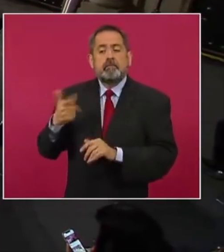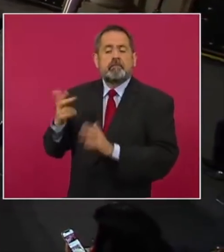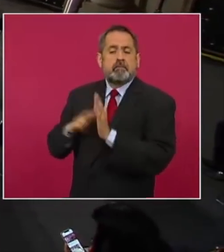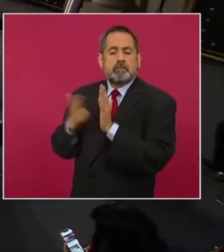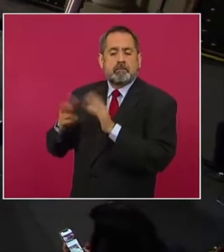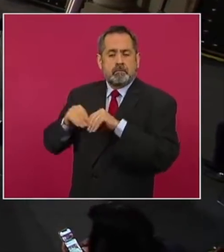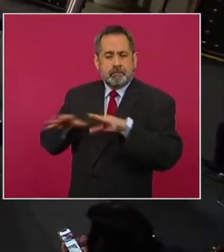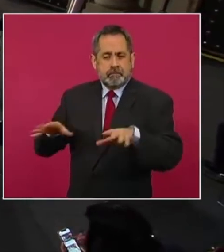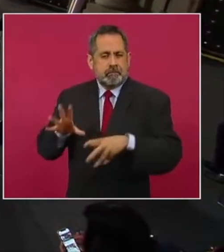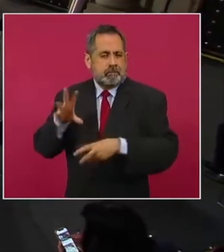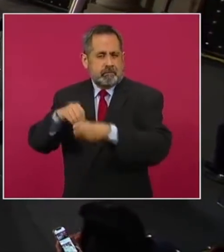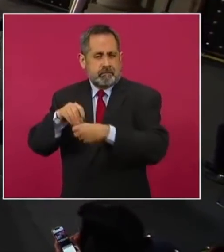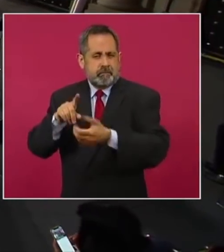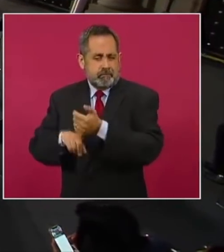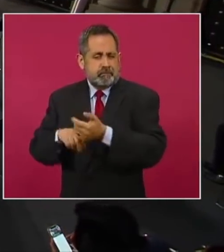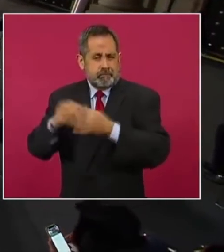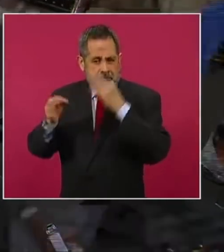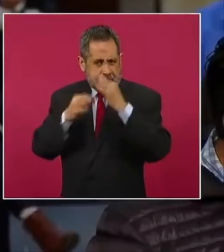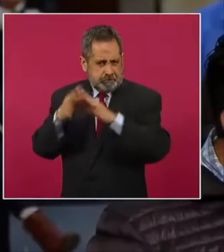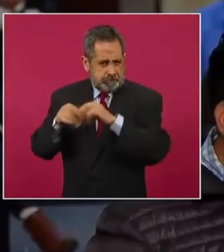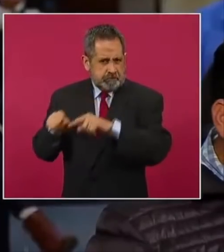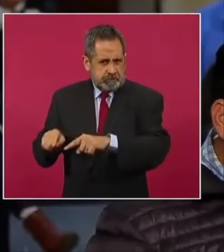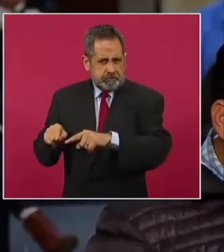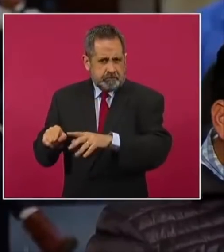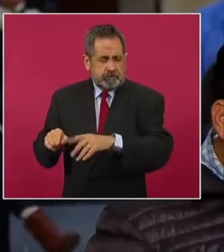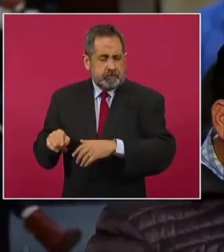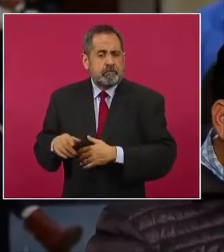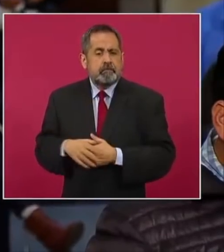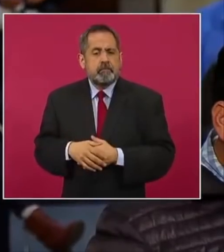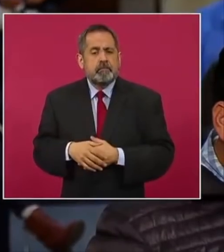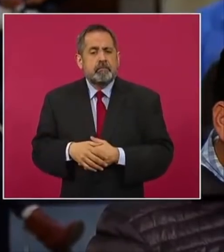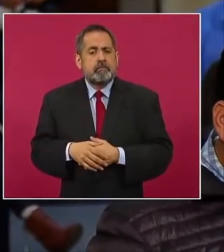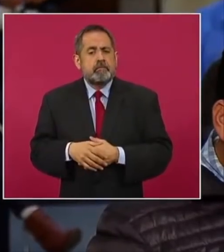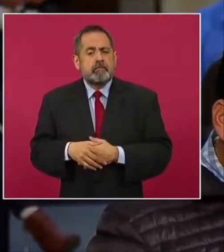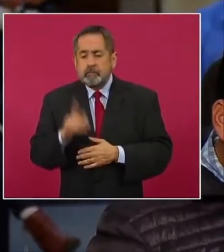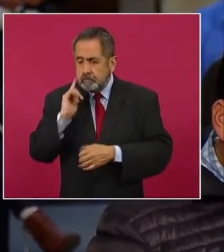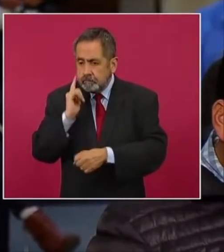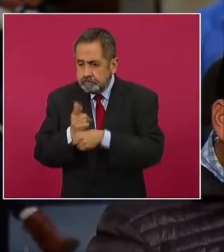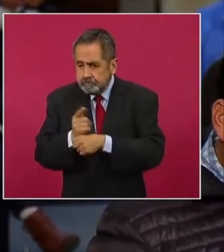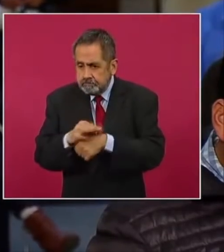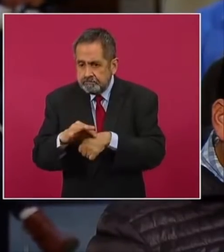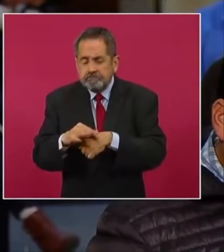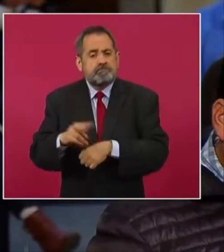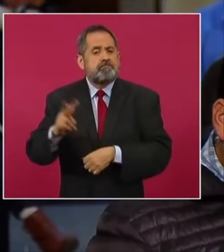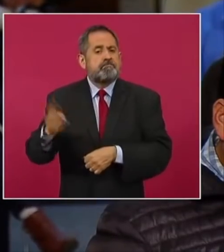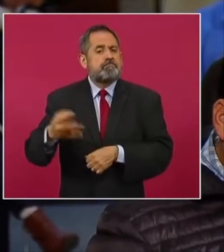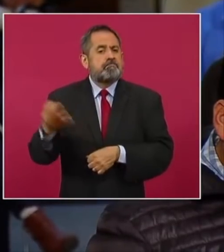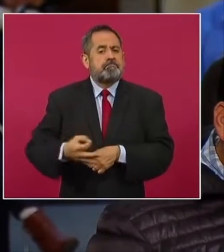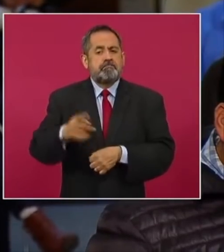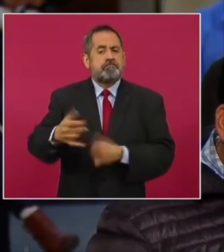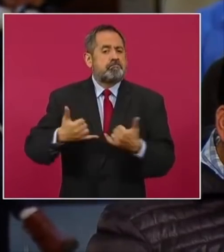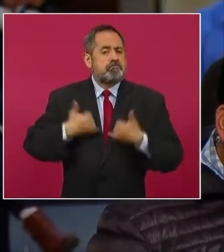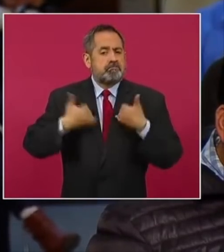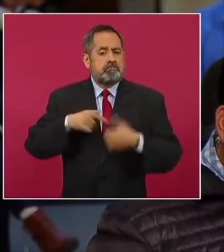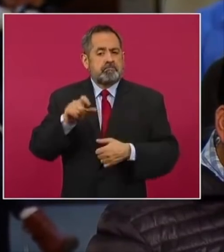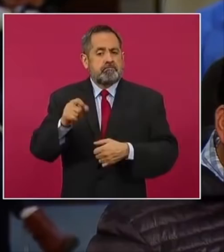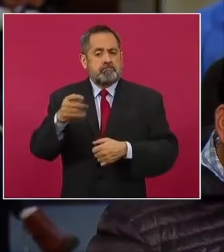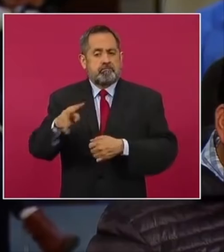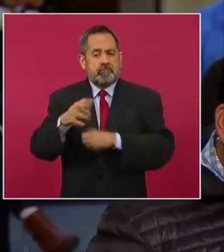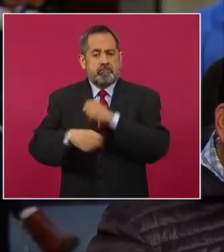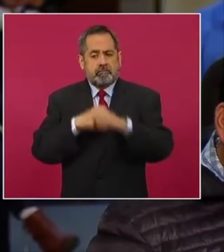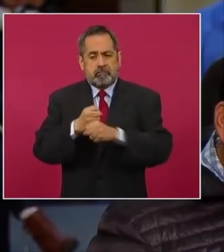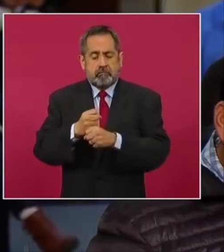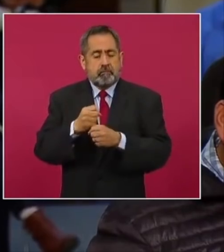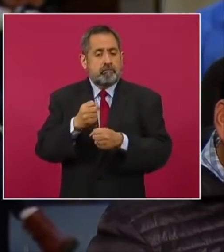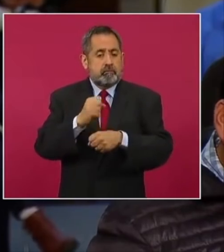los medios que pertenecen a la Alianza de Medios de Periodistas de Pie, de la que formamos parte, ya confirmó un caso de un joven de 29 años con